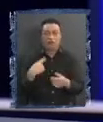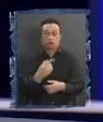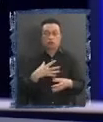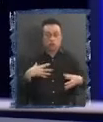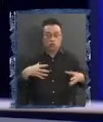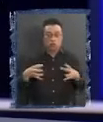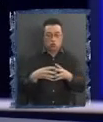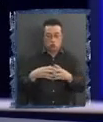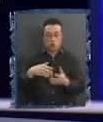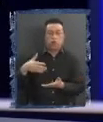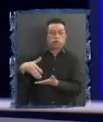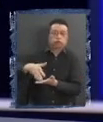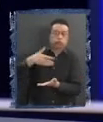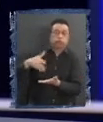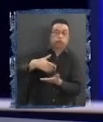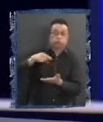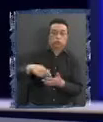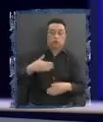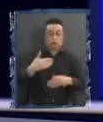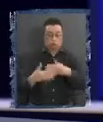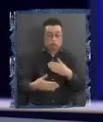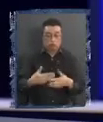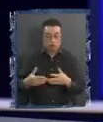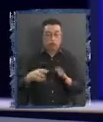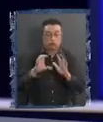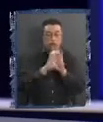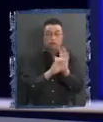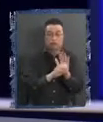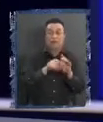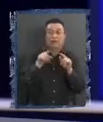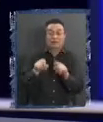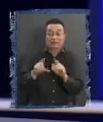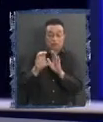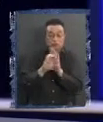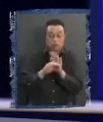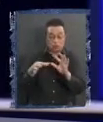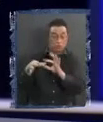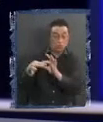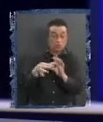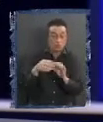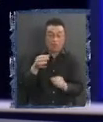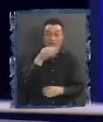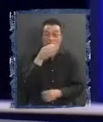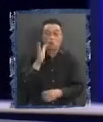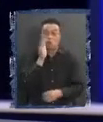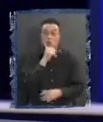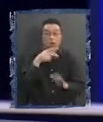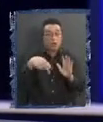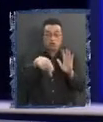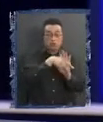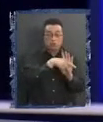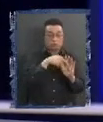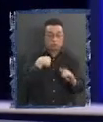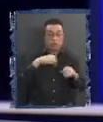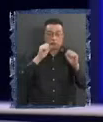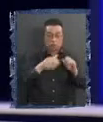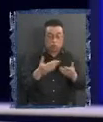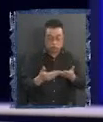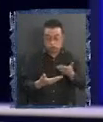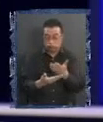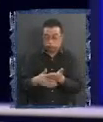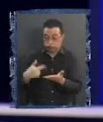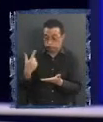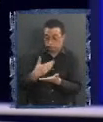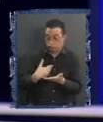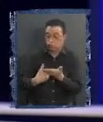excluido de este proceso constituyente en esa constitución de unidad que dice Elisa no hay ni una sola norma que haya sido presentada por nosotros y